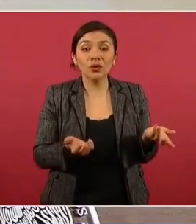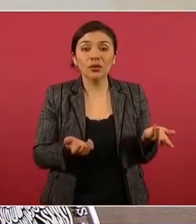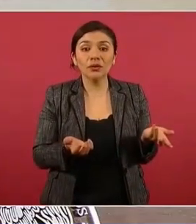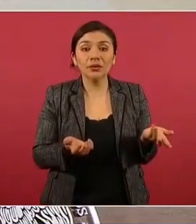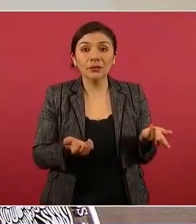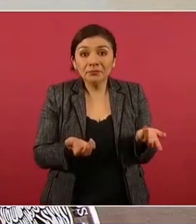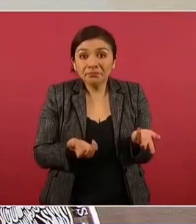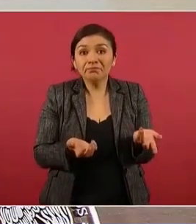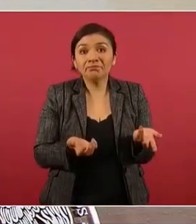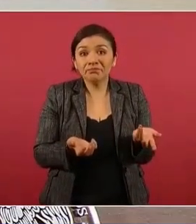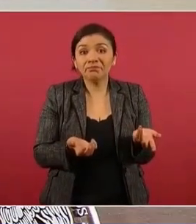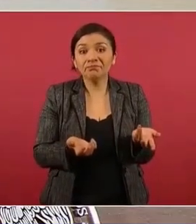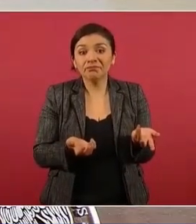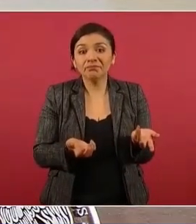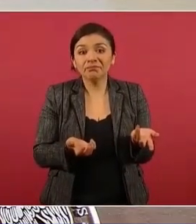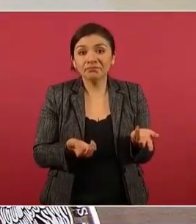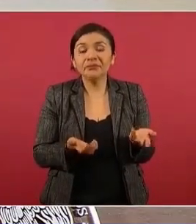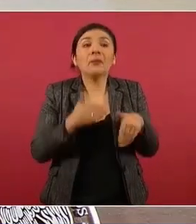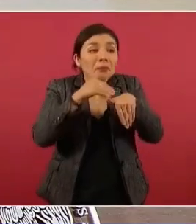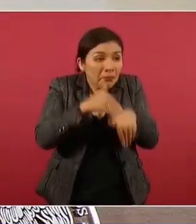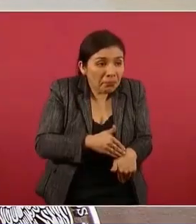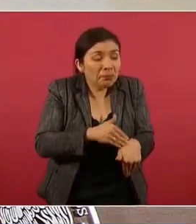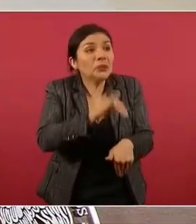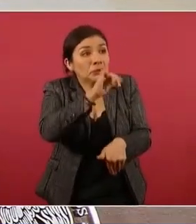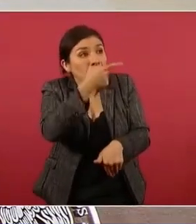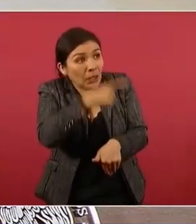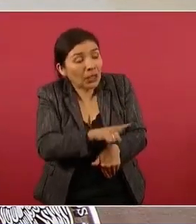Sí, señor, lo que usted diga, señor,